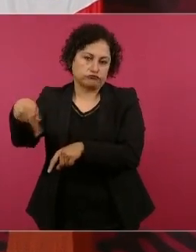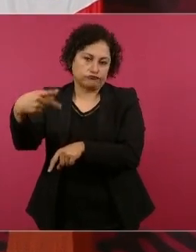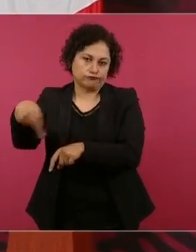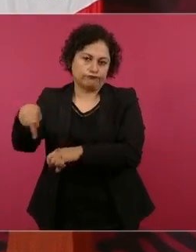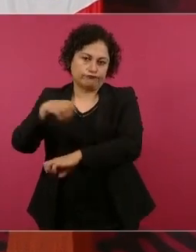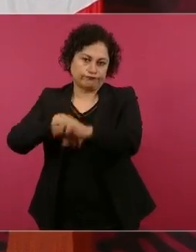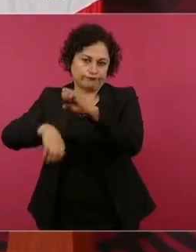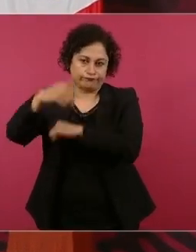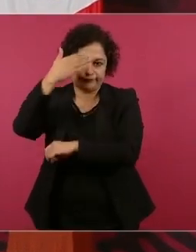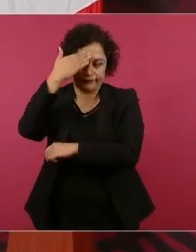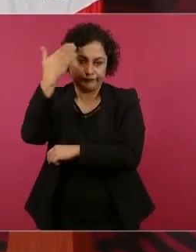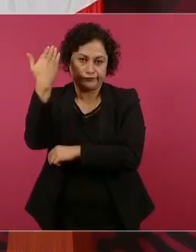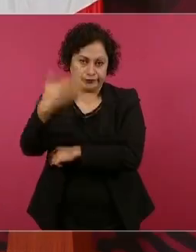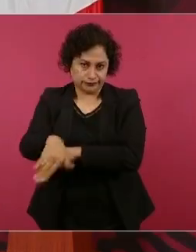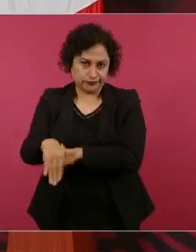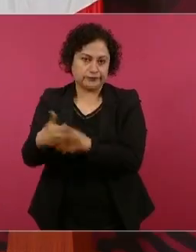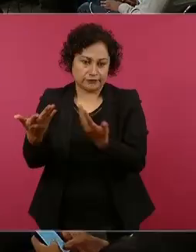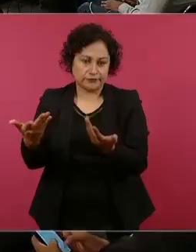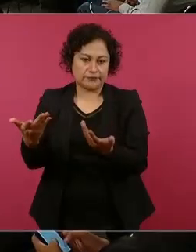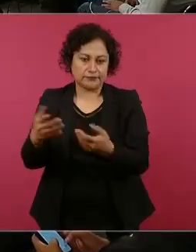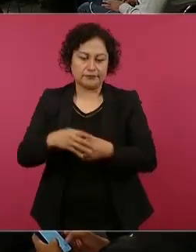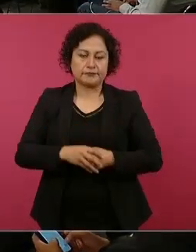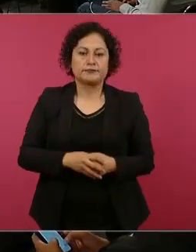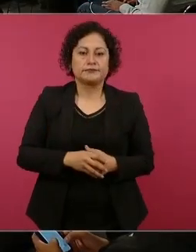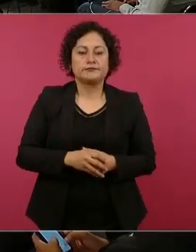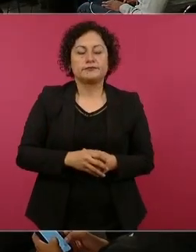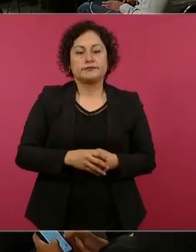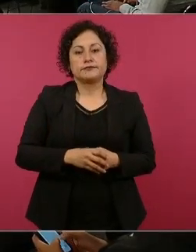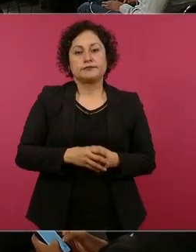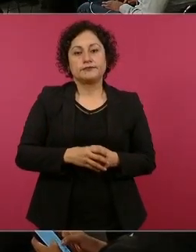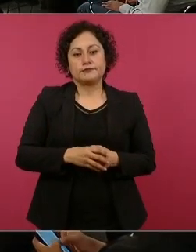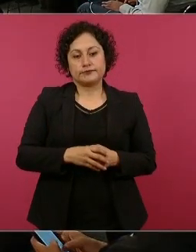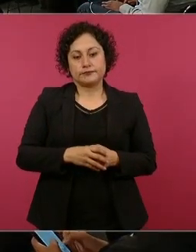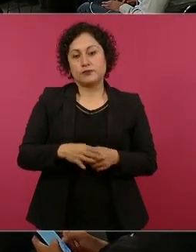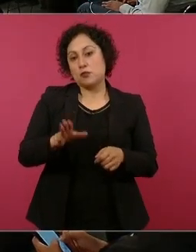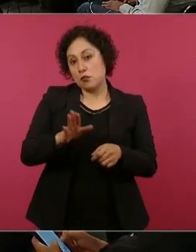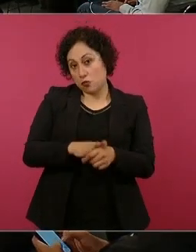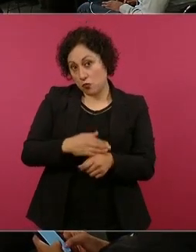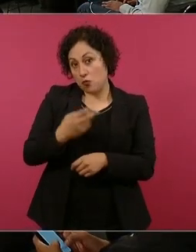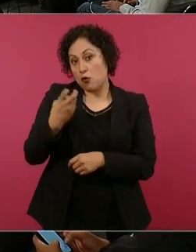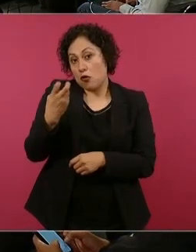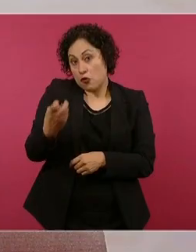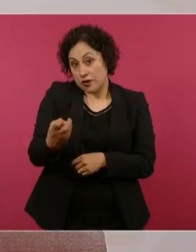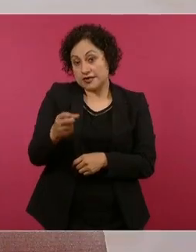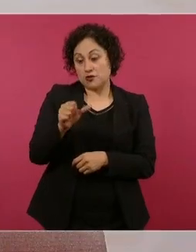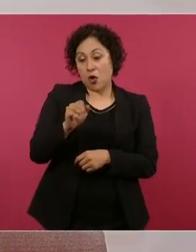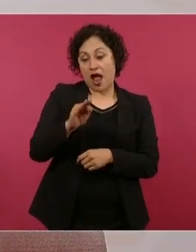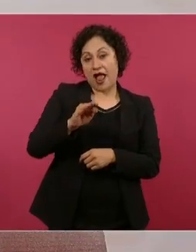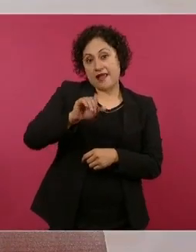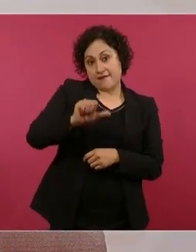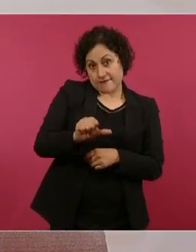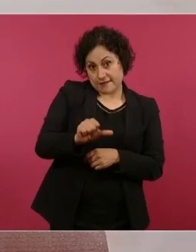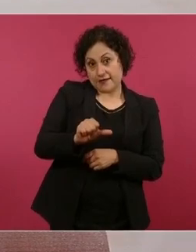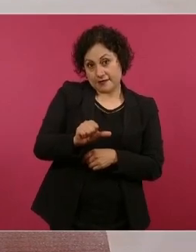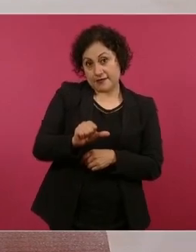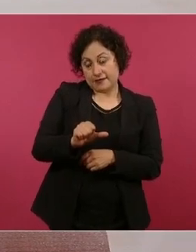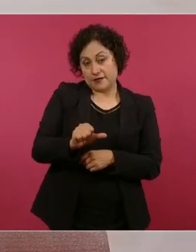mucho movimiento este aeropuerto, porque pasan